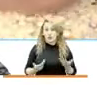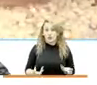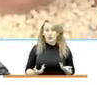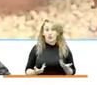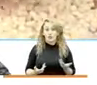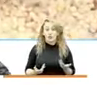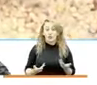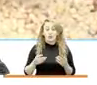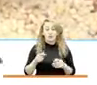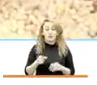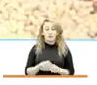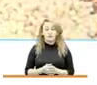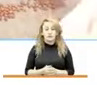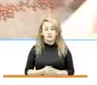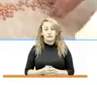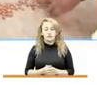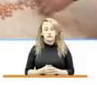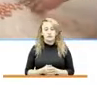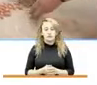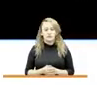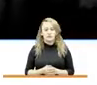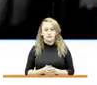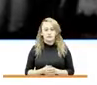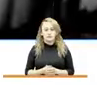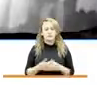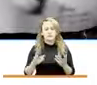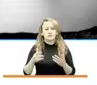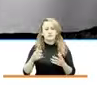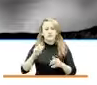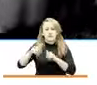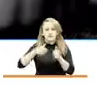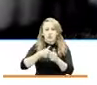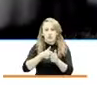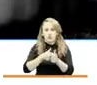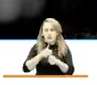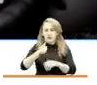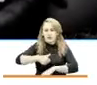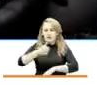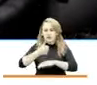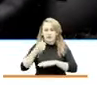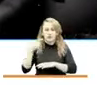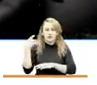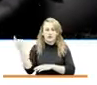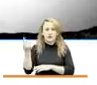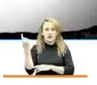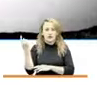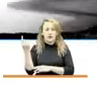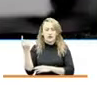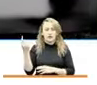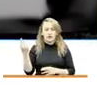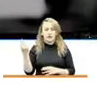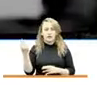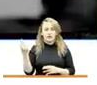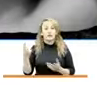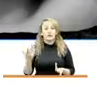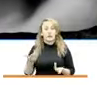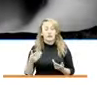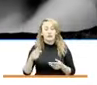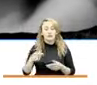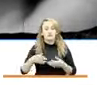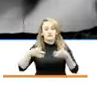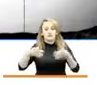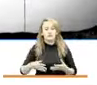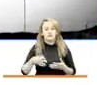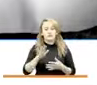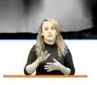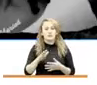apoyo de Pedagogía, una asesoría que tiene la Dirección General, realizamos la consolidación del documento de evaluación